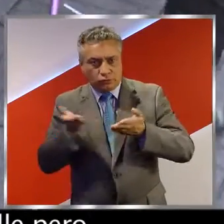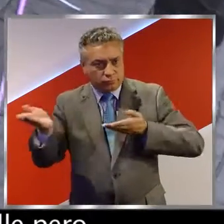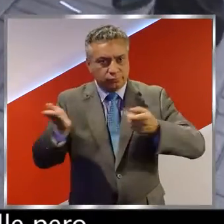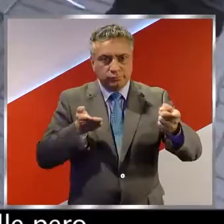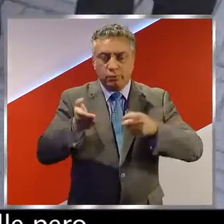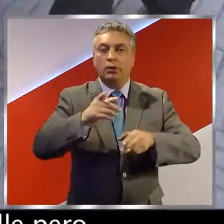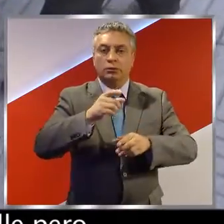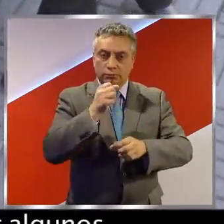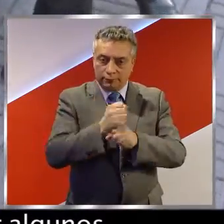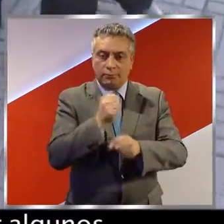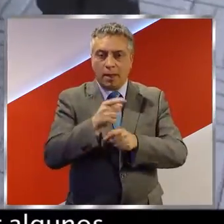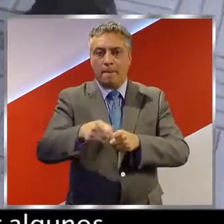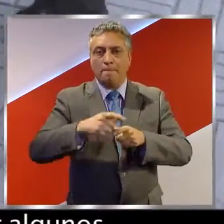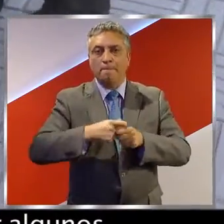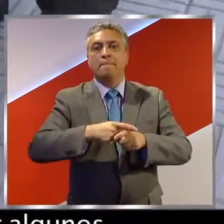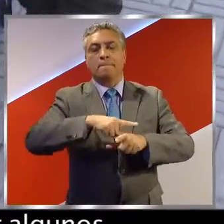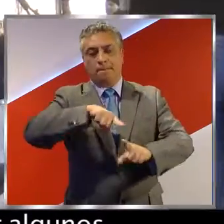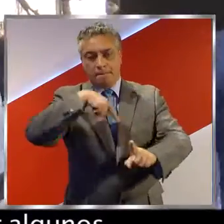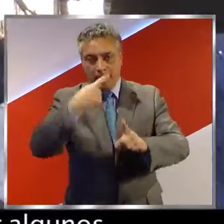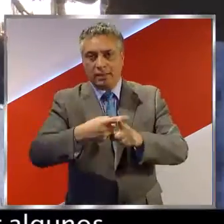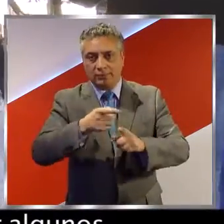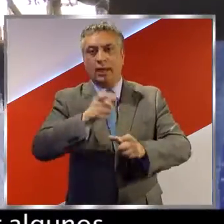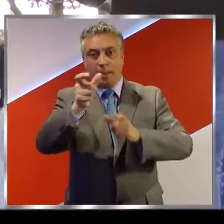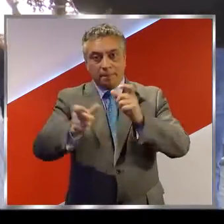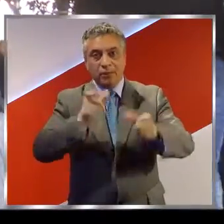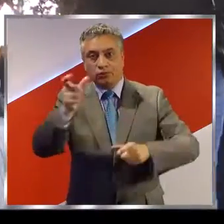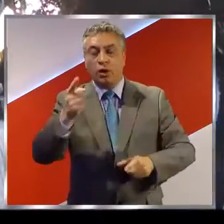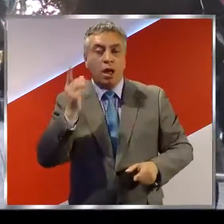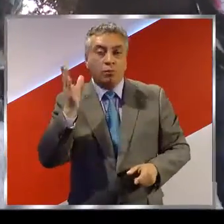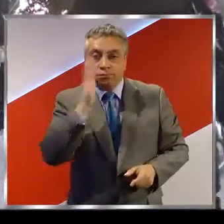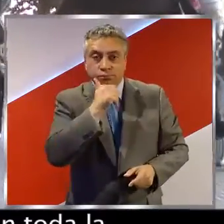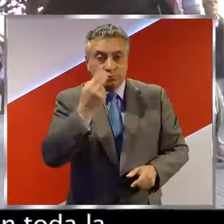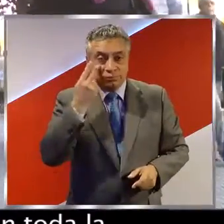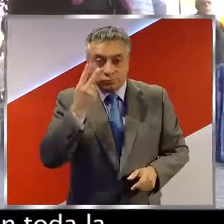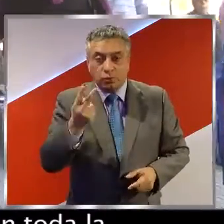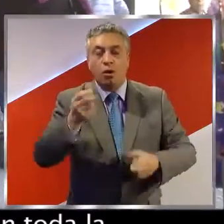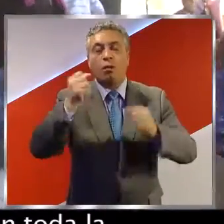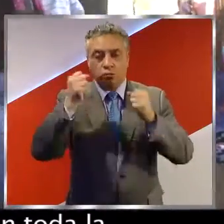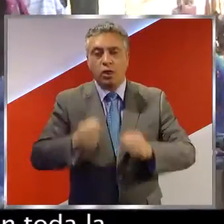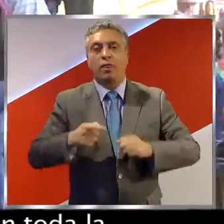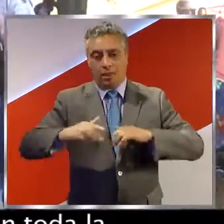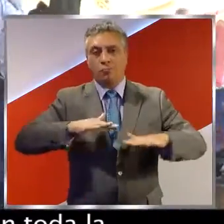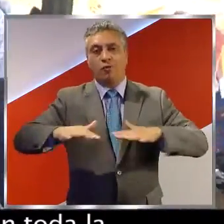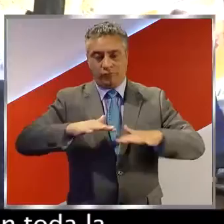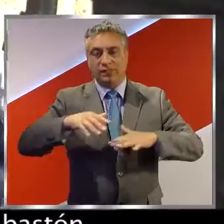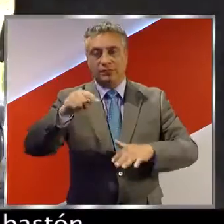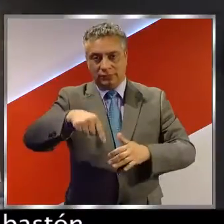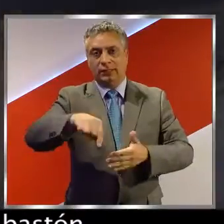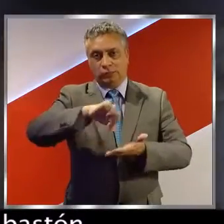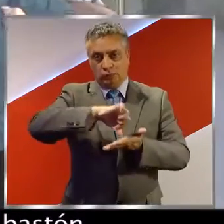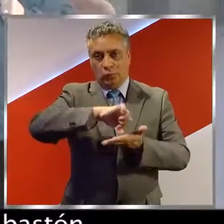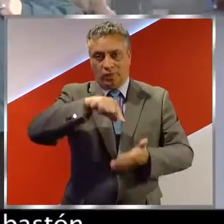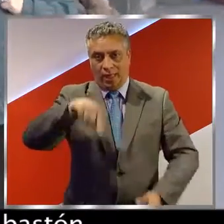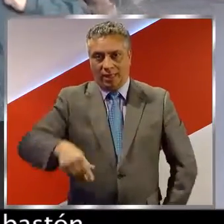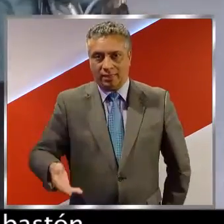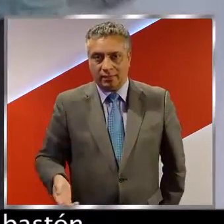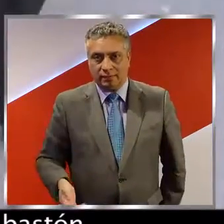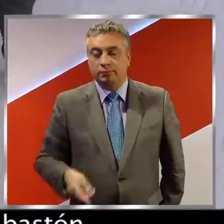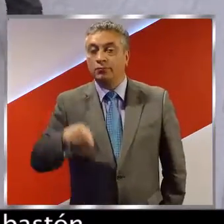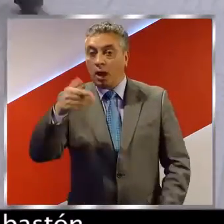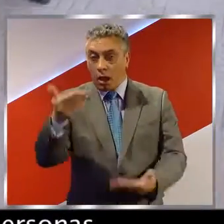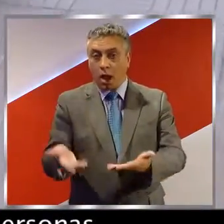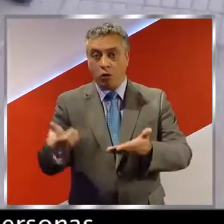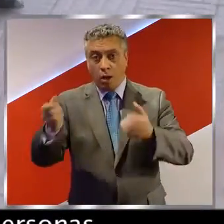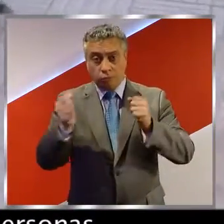Claudia ahora sale a la calle, pero obviamente debe enfrentar algunos inconvenientes. Todavía no está instalada en toda la comunidad de la cultura del